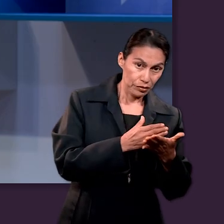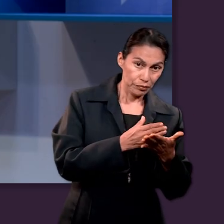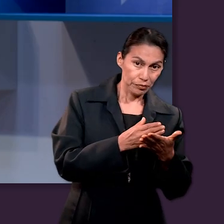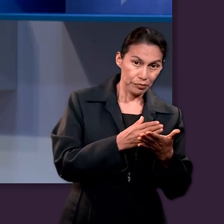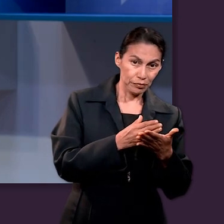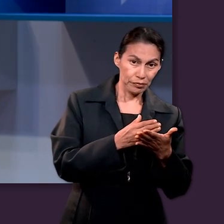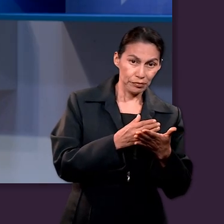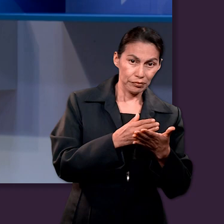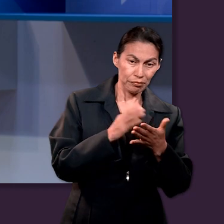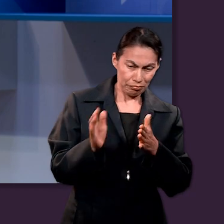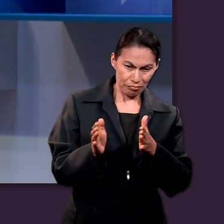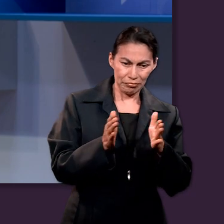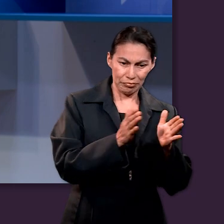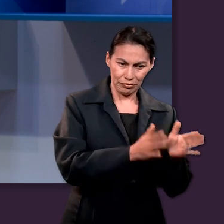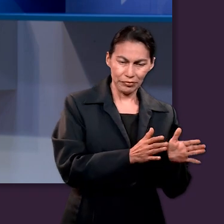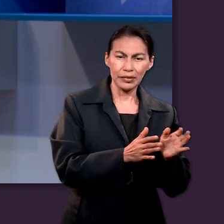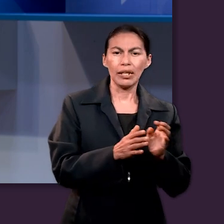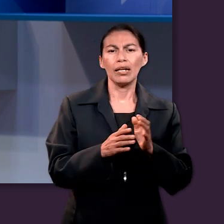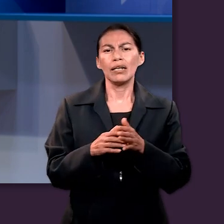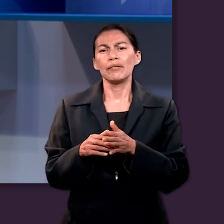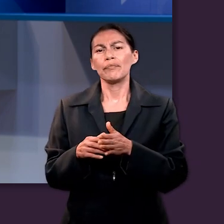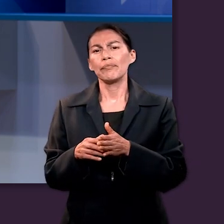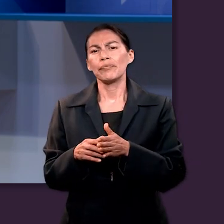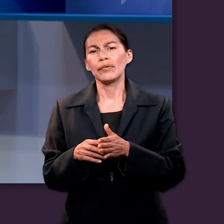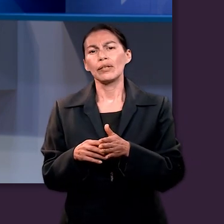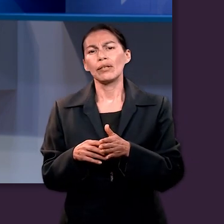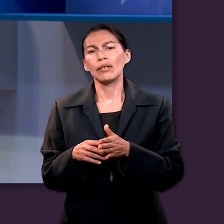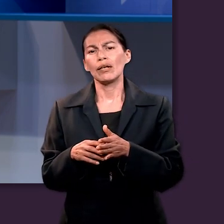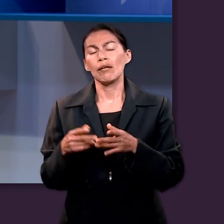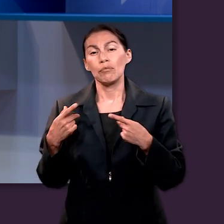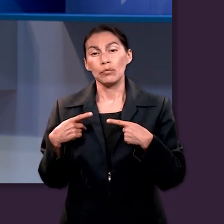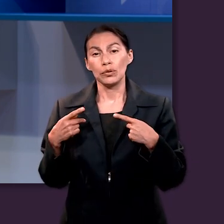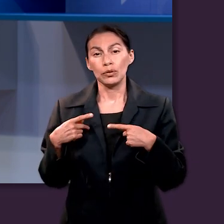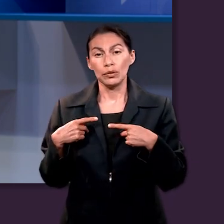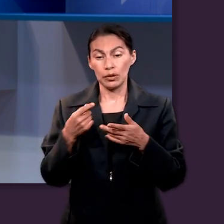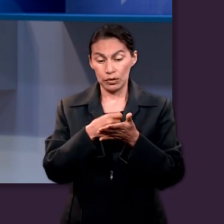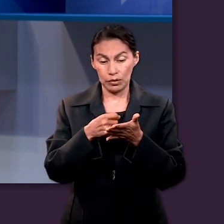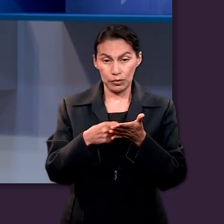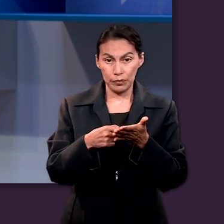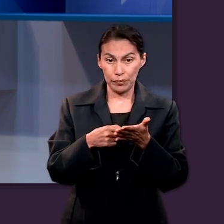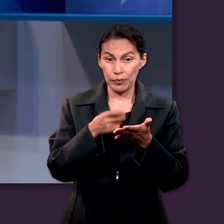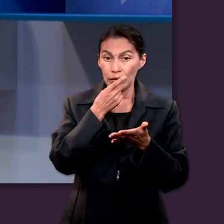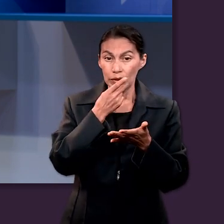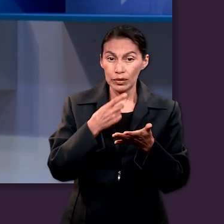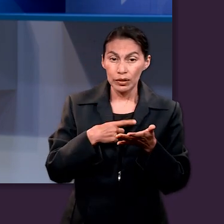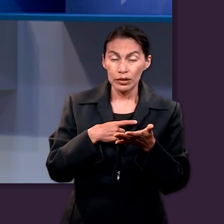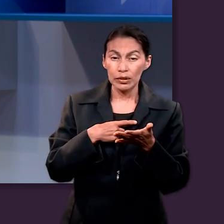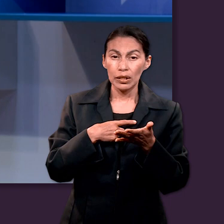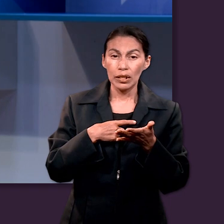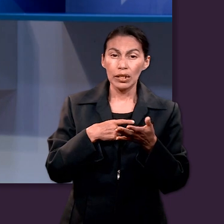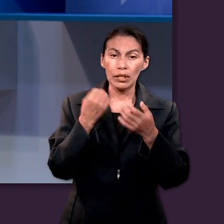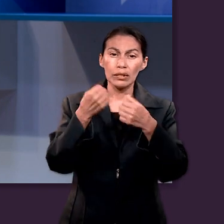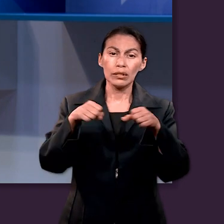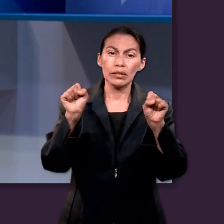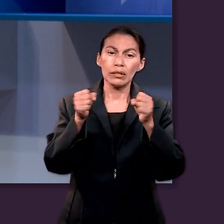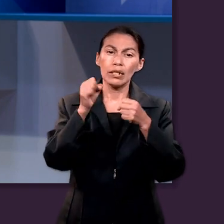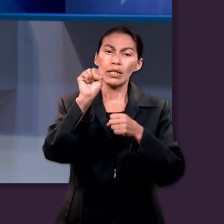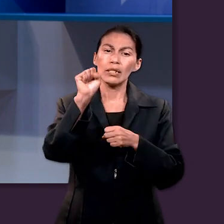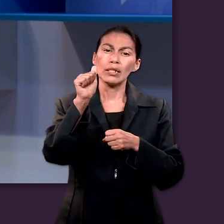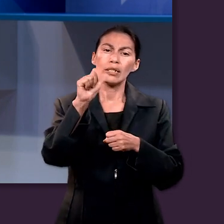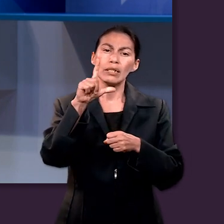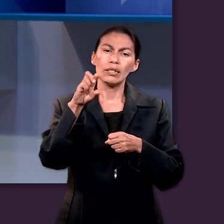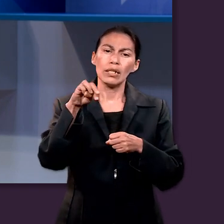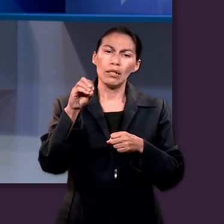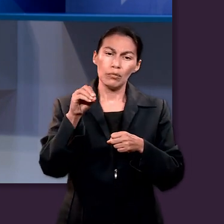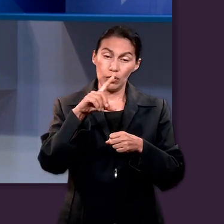continuando con la lección, se presenta ahora o nos propone el autor que analicemos el